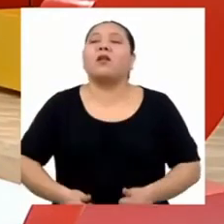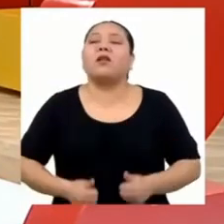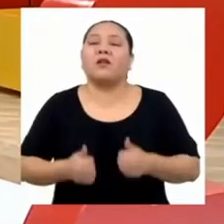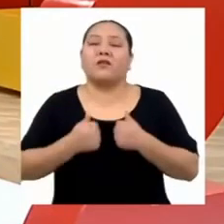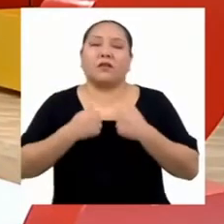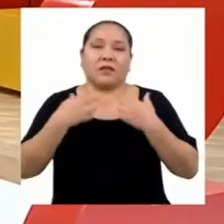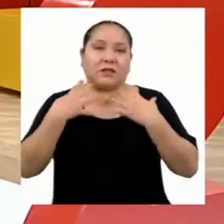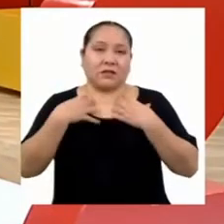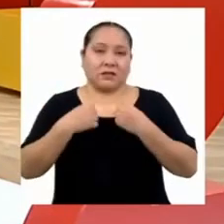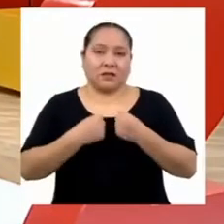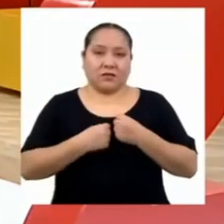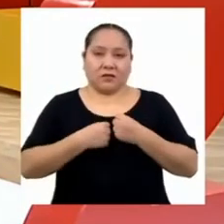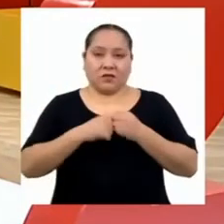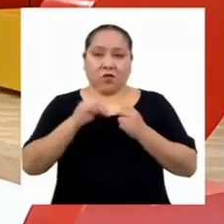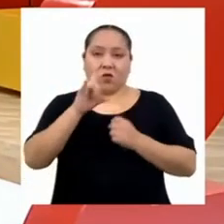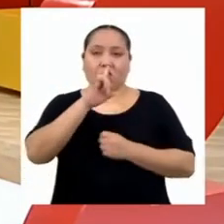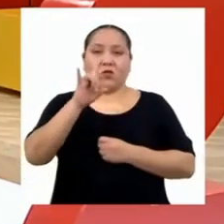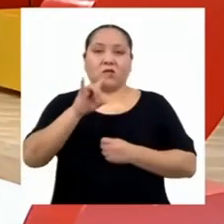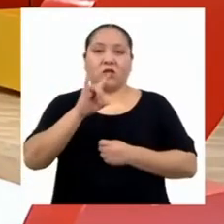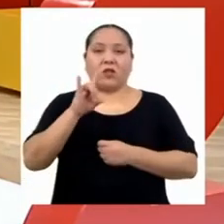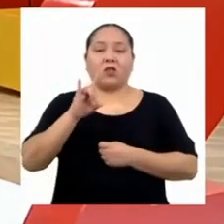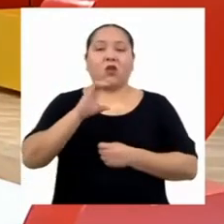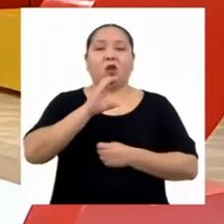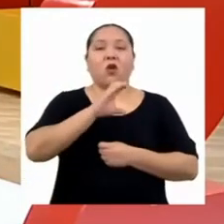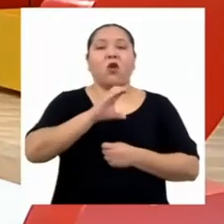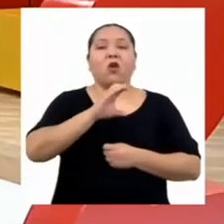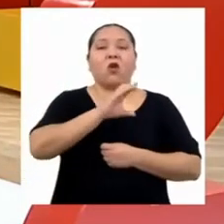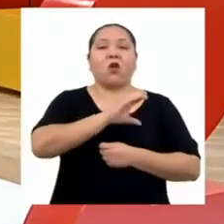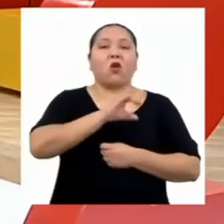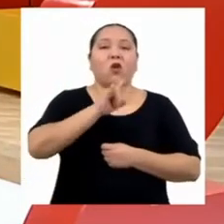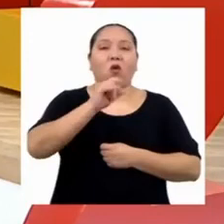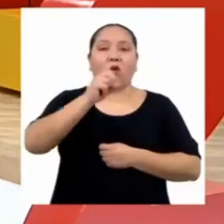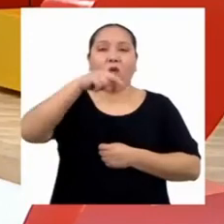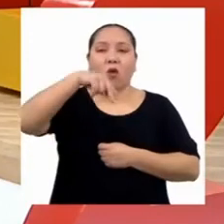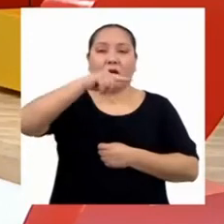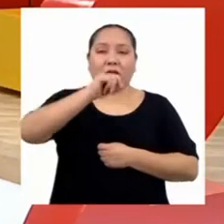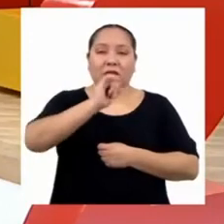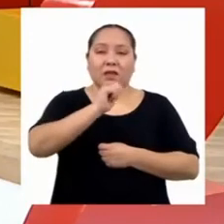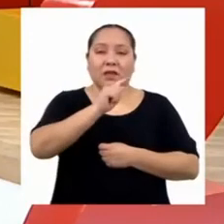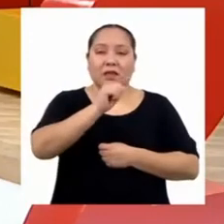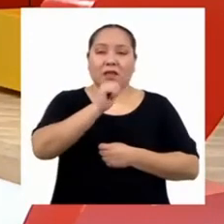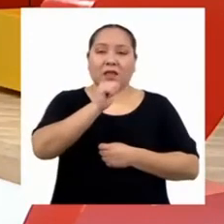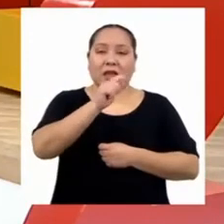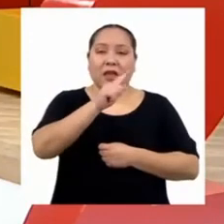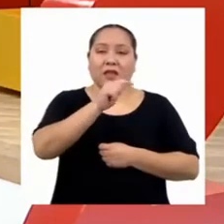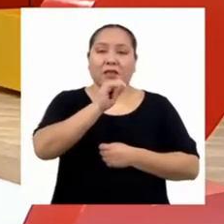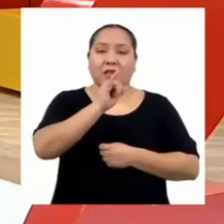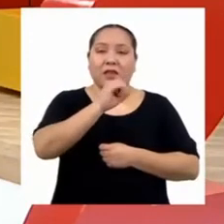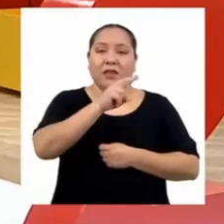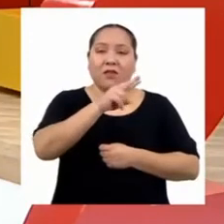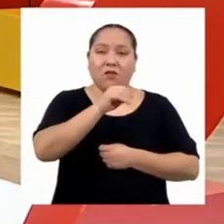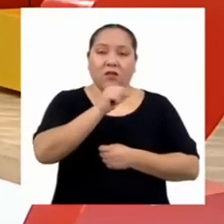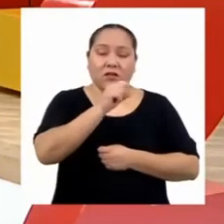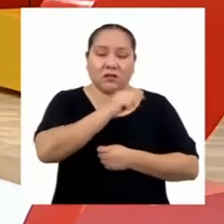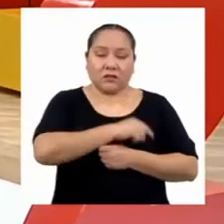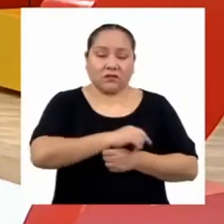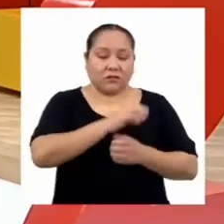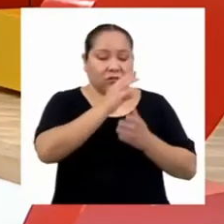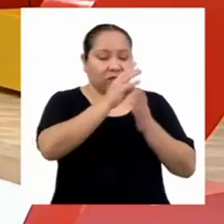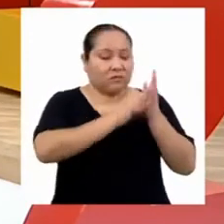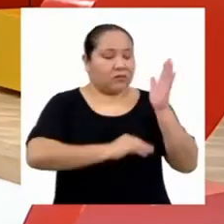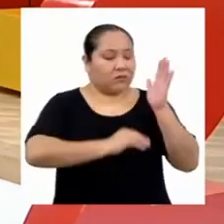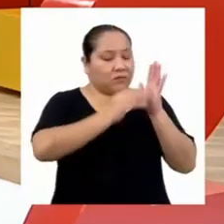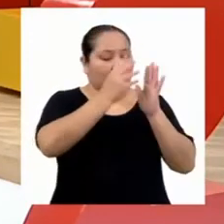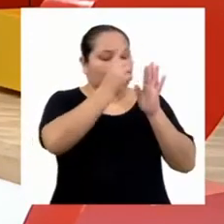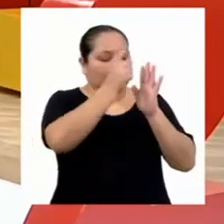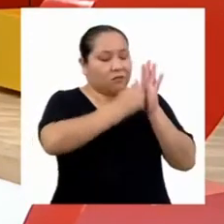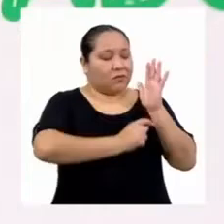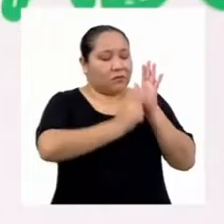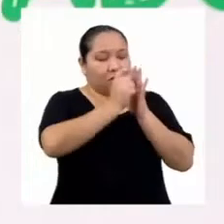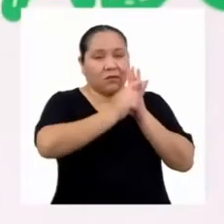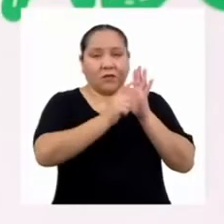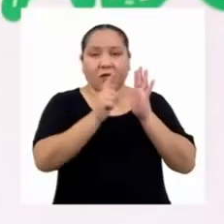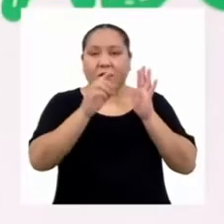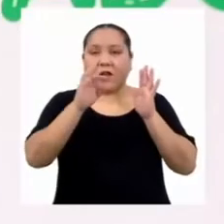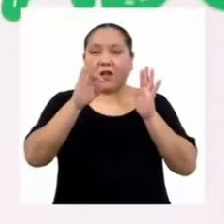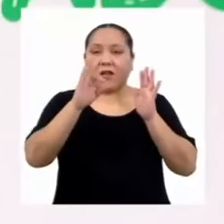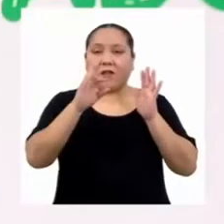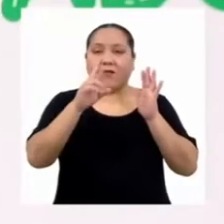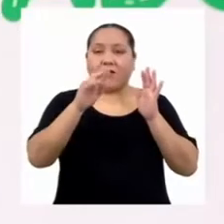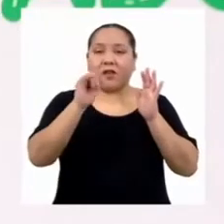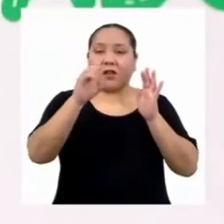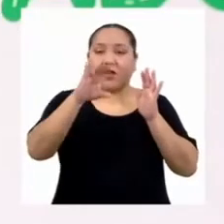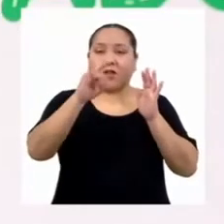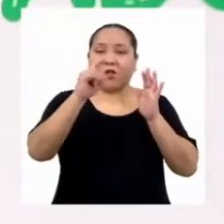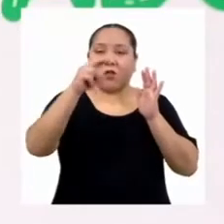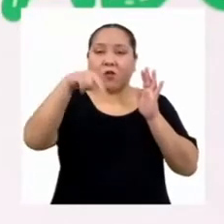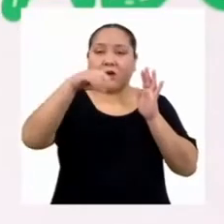usando variables cuantitativas. Además, organizaremos los datos en tablas de frecuencias con datos agrupados. Antes de